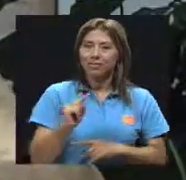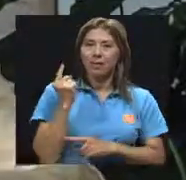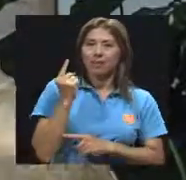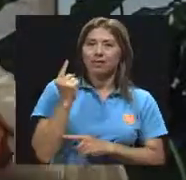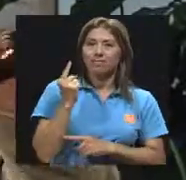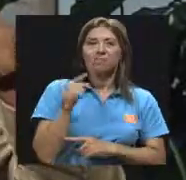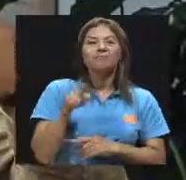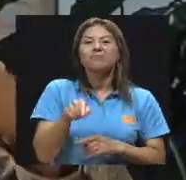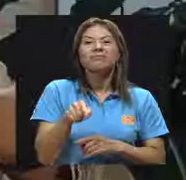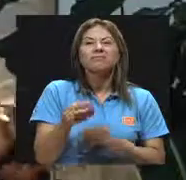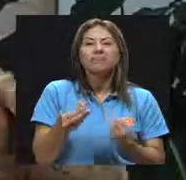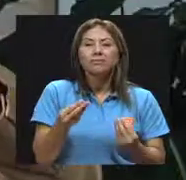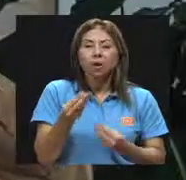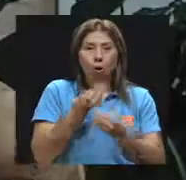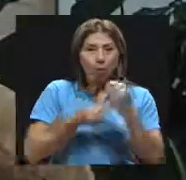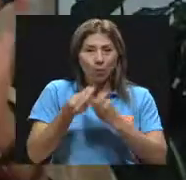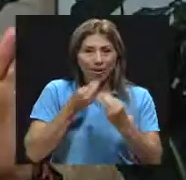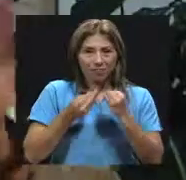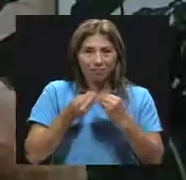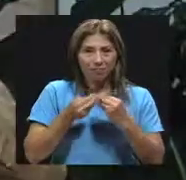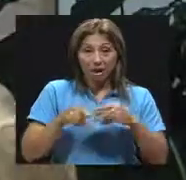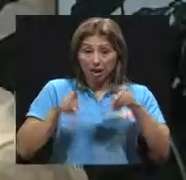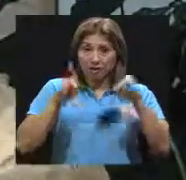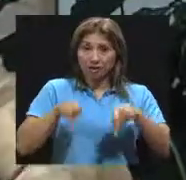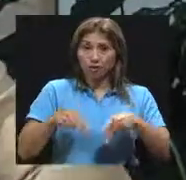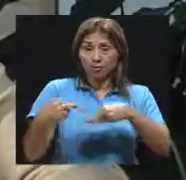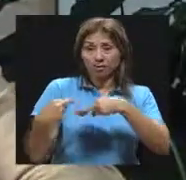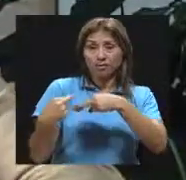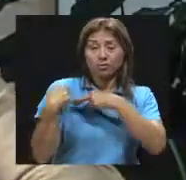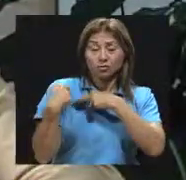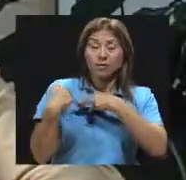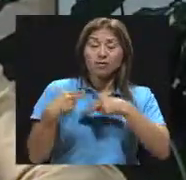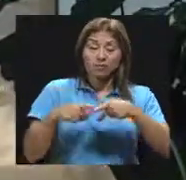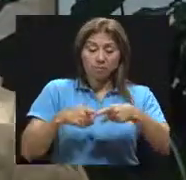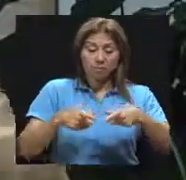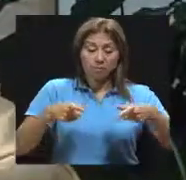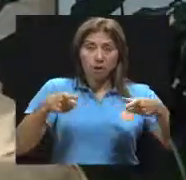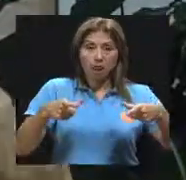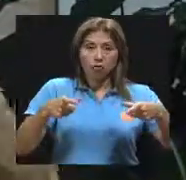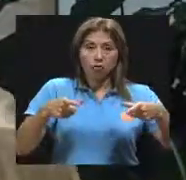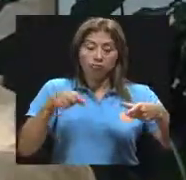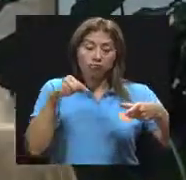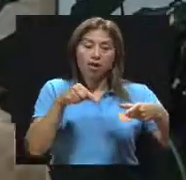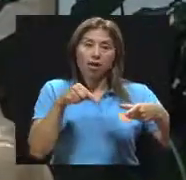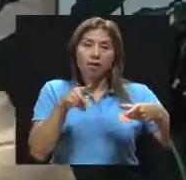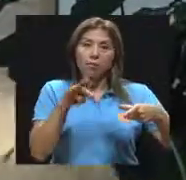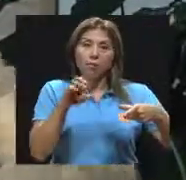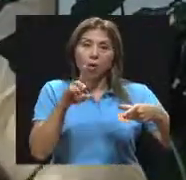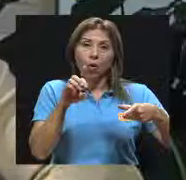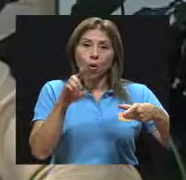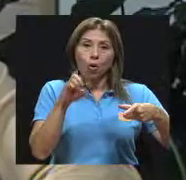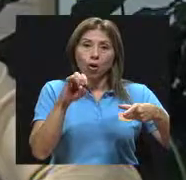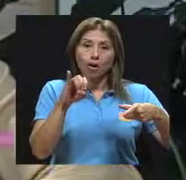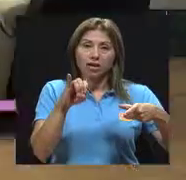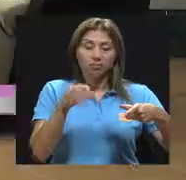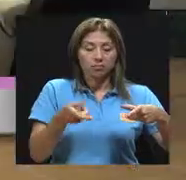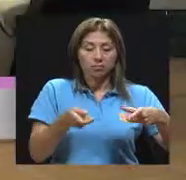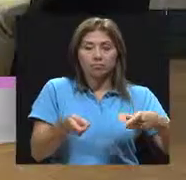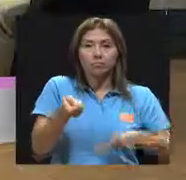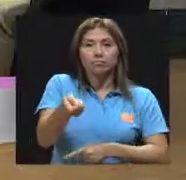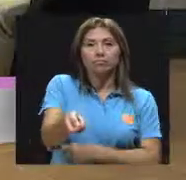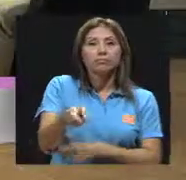mamá pone el plato, la empleada doméstica, la persona que sea que esté a cargo de la alimentación del niño, pone el plato, es el momento de sentarse a comer.